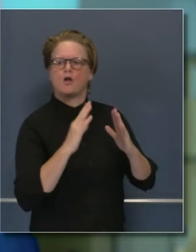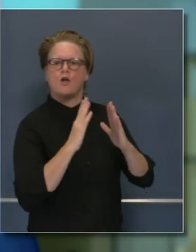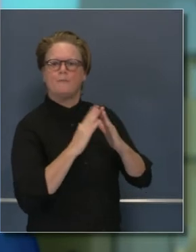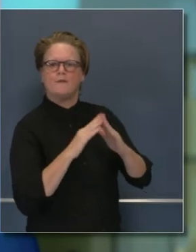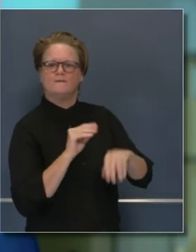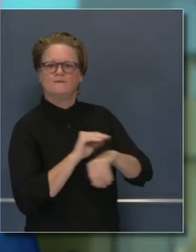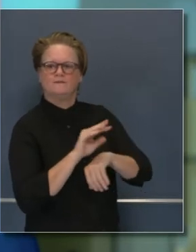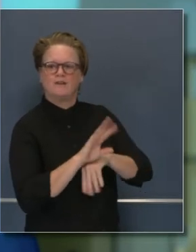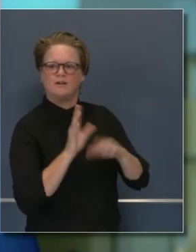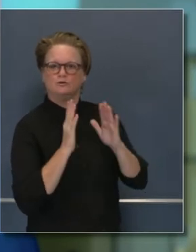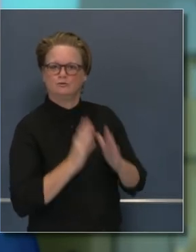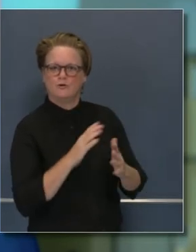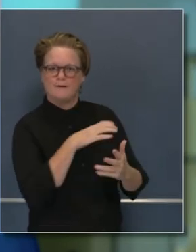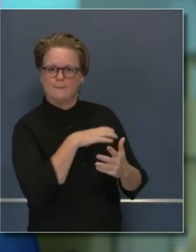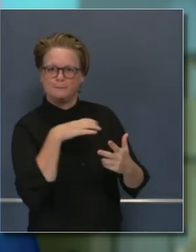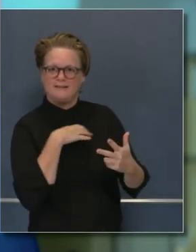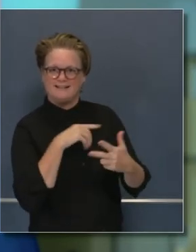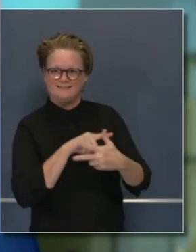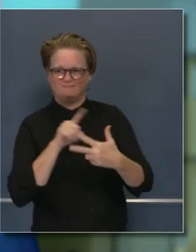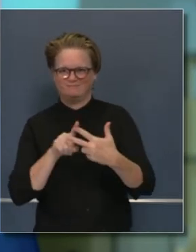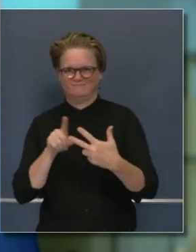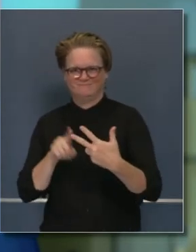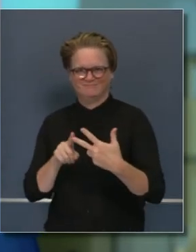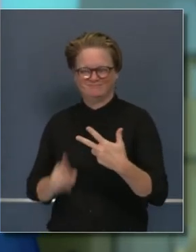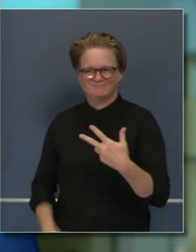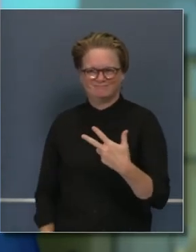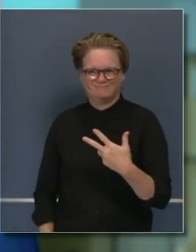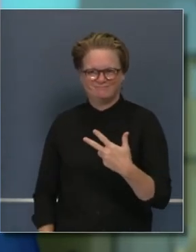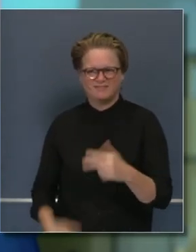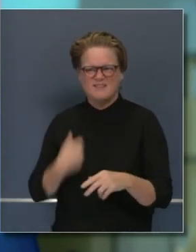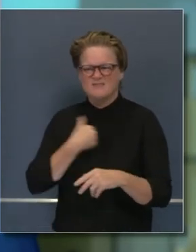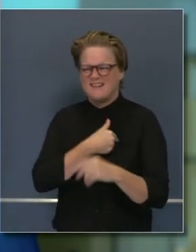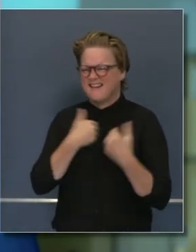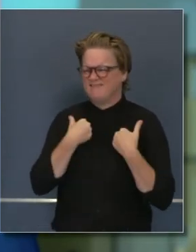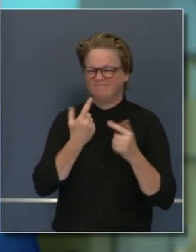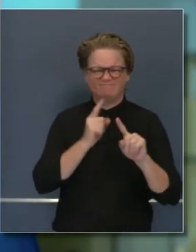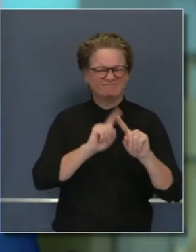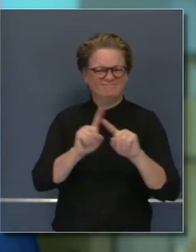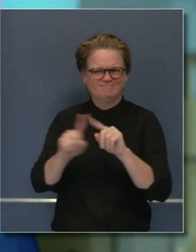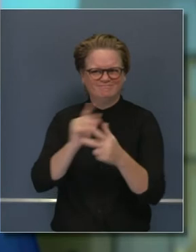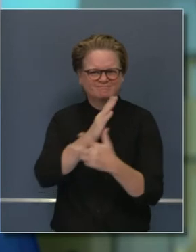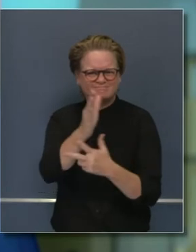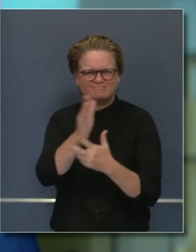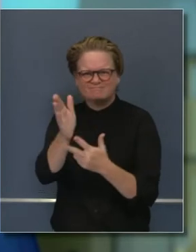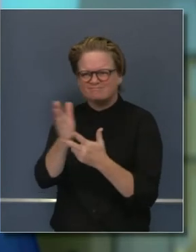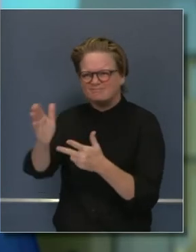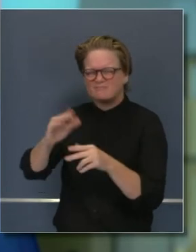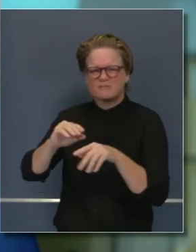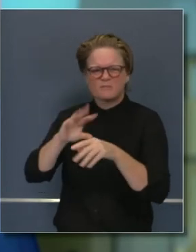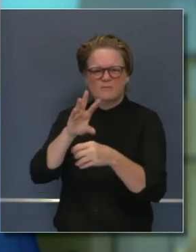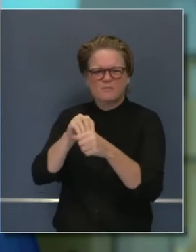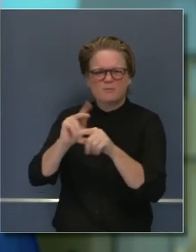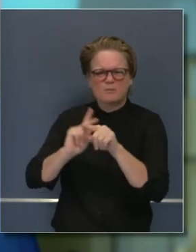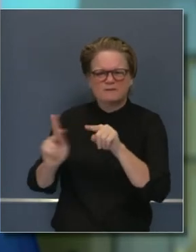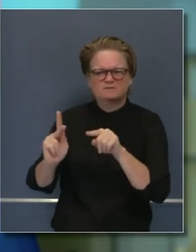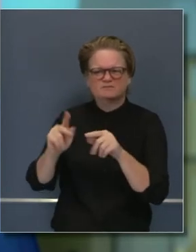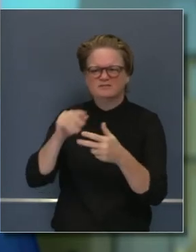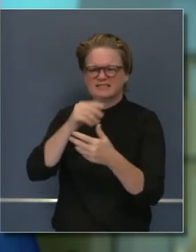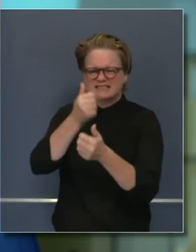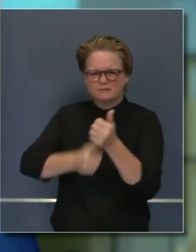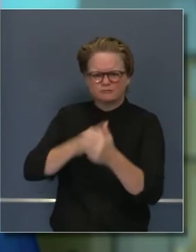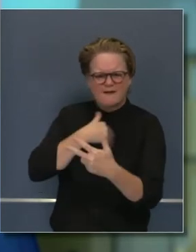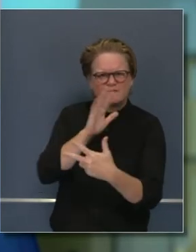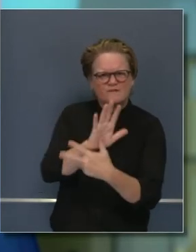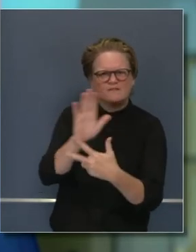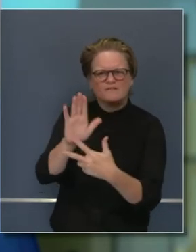consultora comunitaria nos ayuda a trabajar con personas por toda California en el sistema de atención